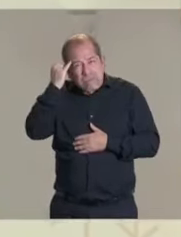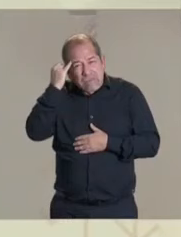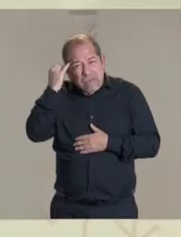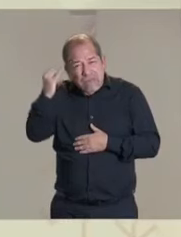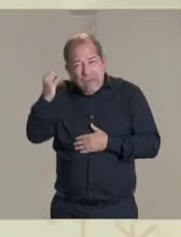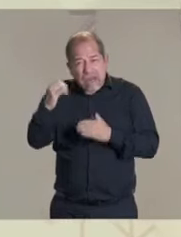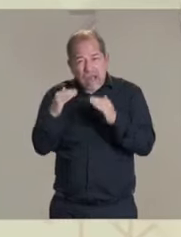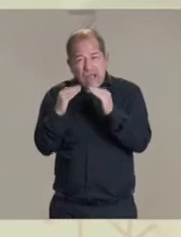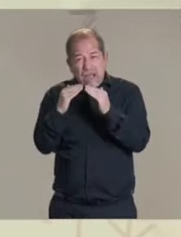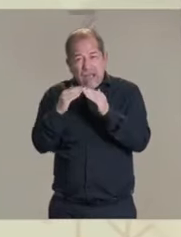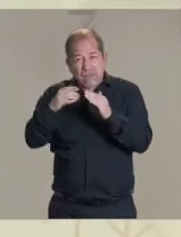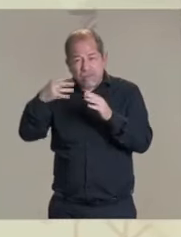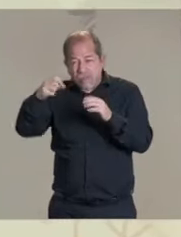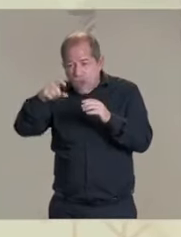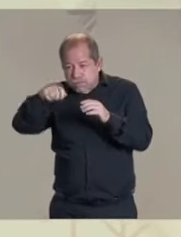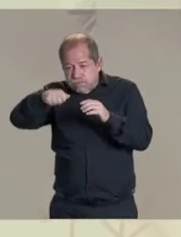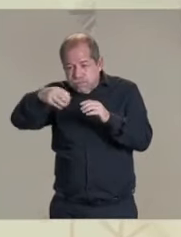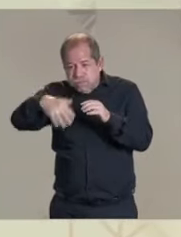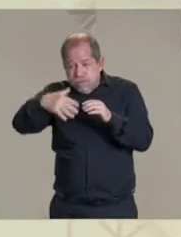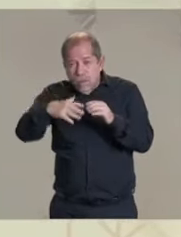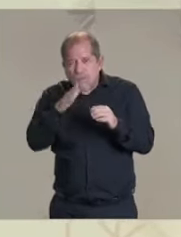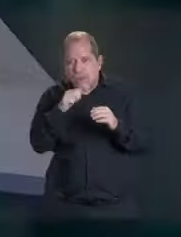casa por culpa de la señora de las mentiras.